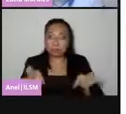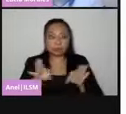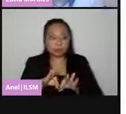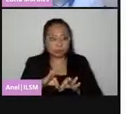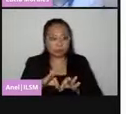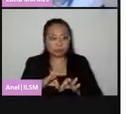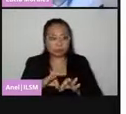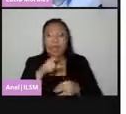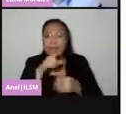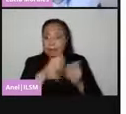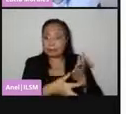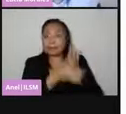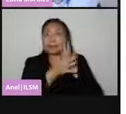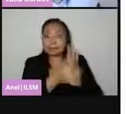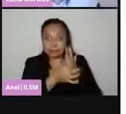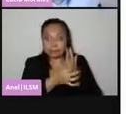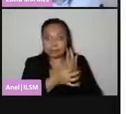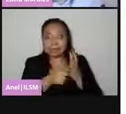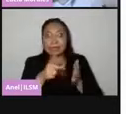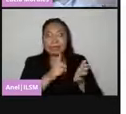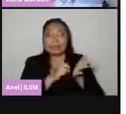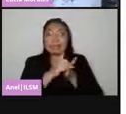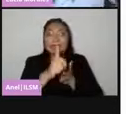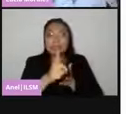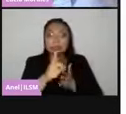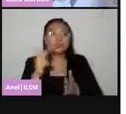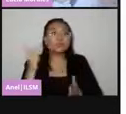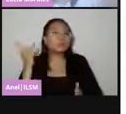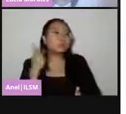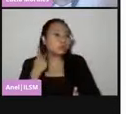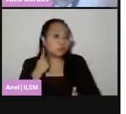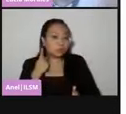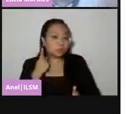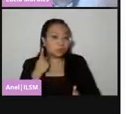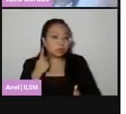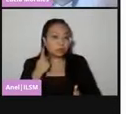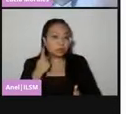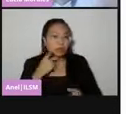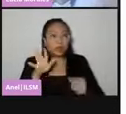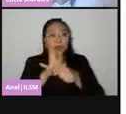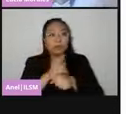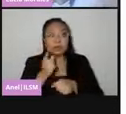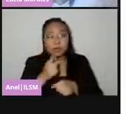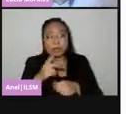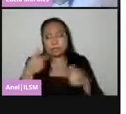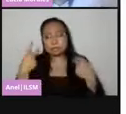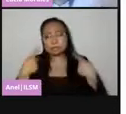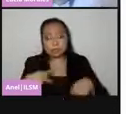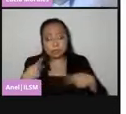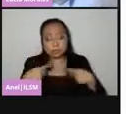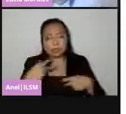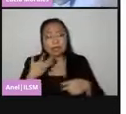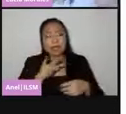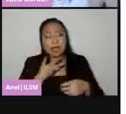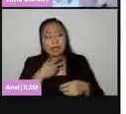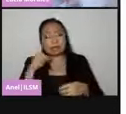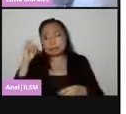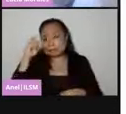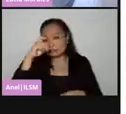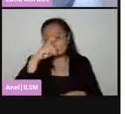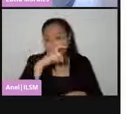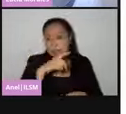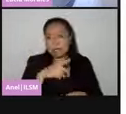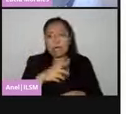Está en el ejercicio de mis derechos políticos, porque, pues, las personas que están atravesando, por ejemplo, por un proceso penal, se les